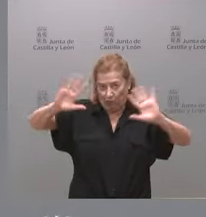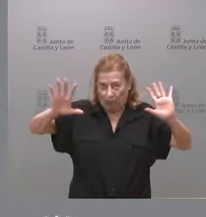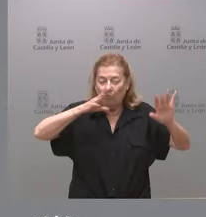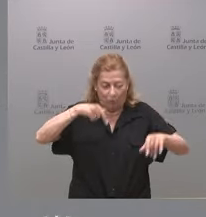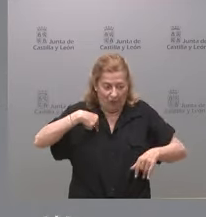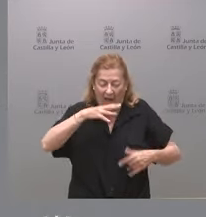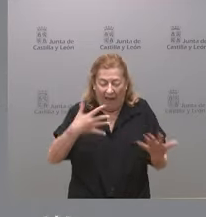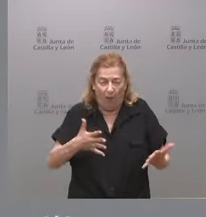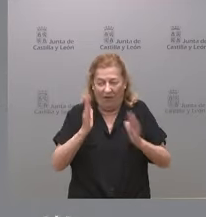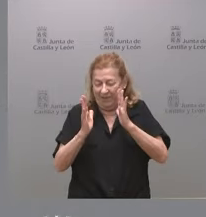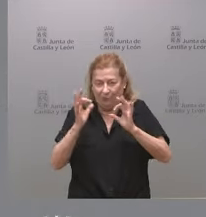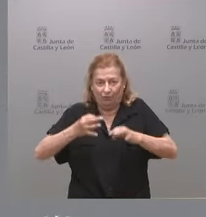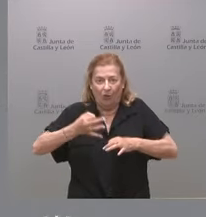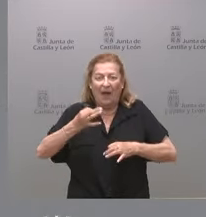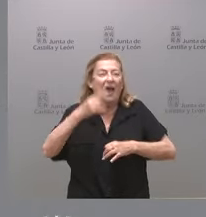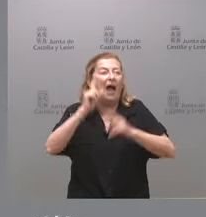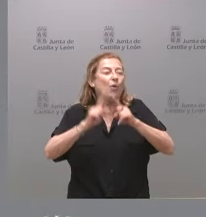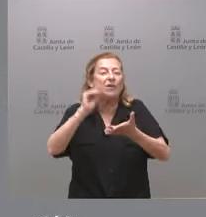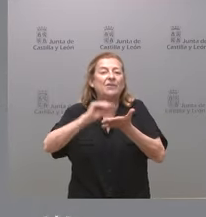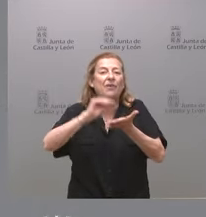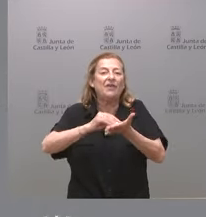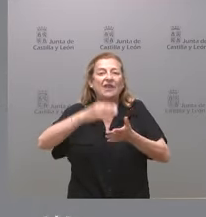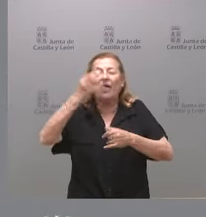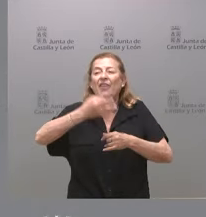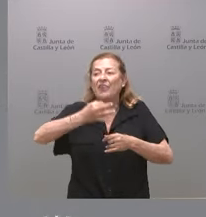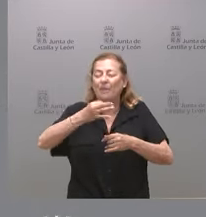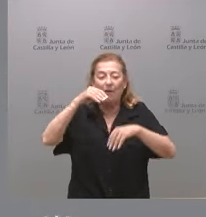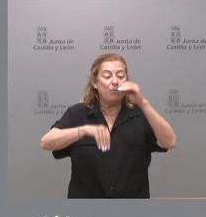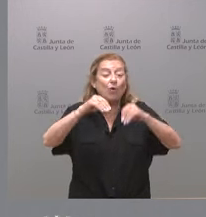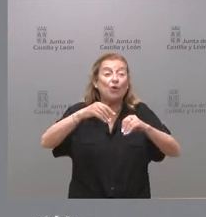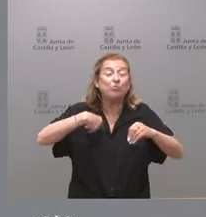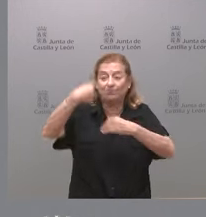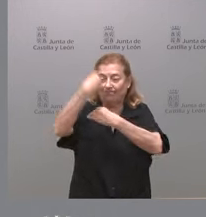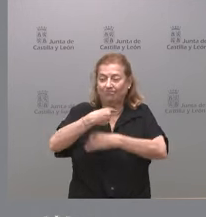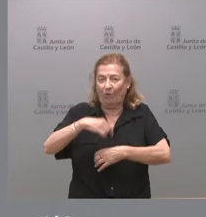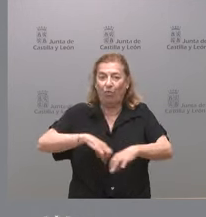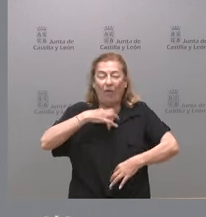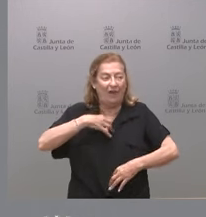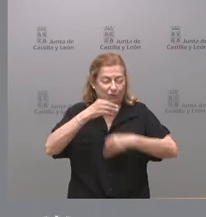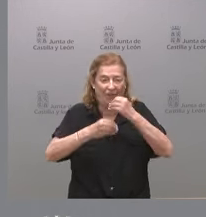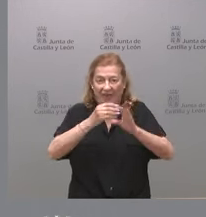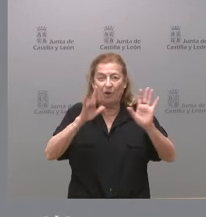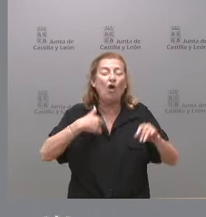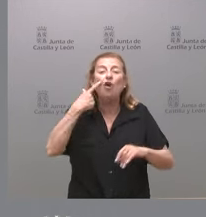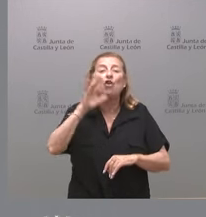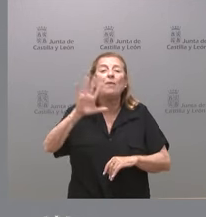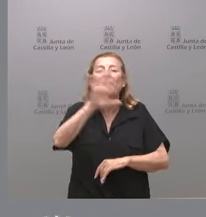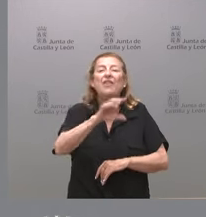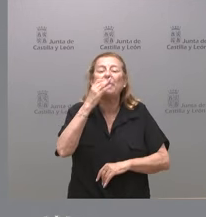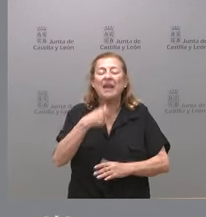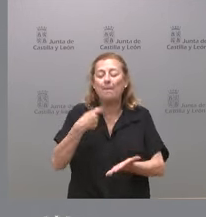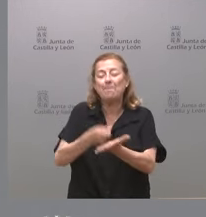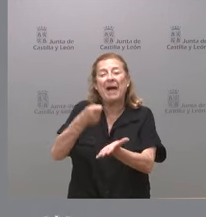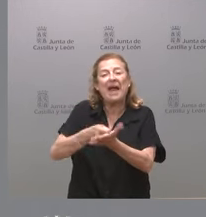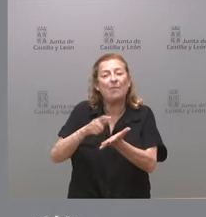tiempos y es una obligación a veces con las decisiones que los ciudadanos plantean en sus votaciones lo que no me parece bien es el pago de un precio